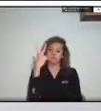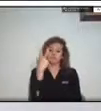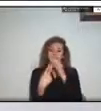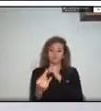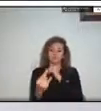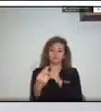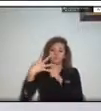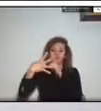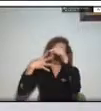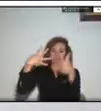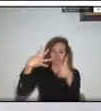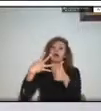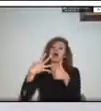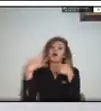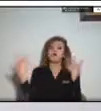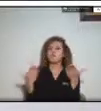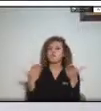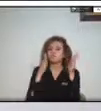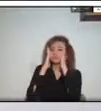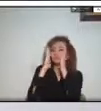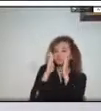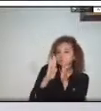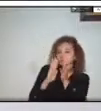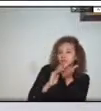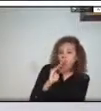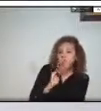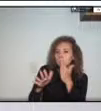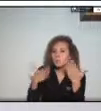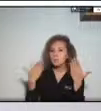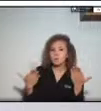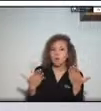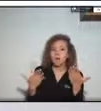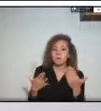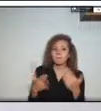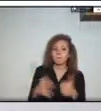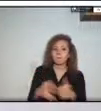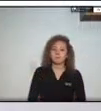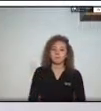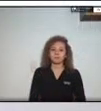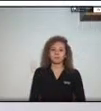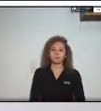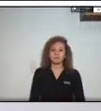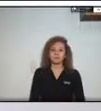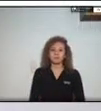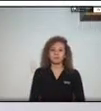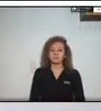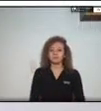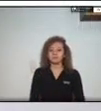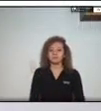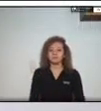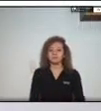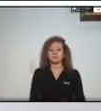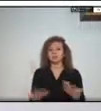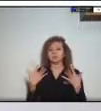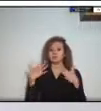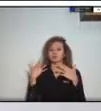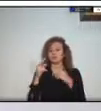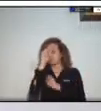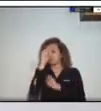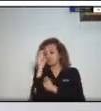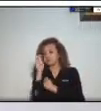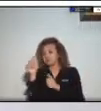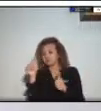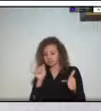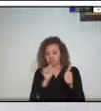para eso entonces vamos a tener la la el honor de tener la compañía y de compartir esta mesa con